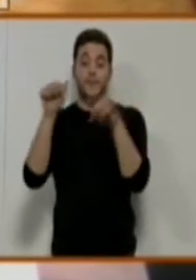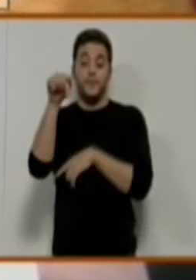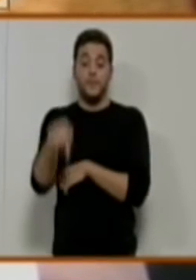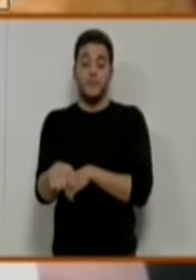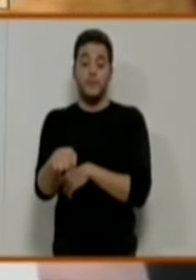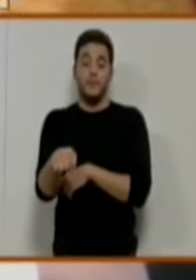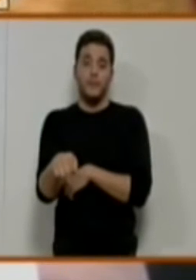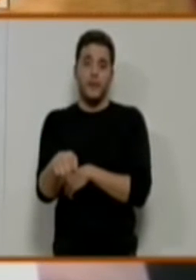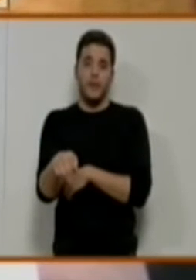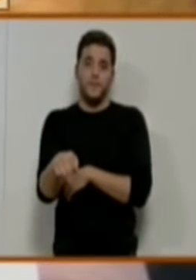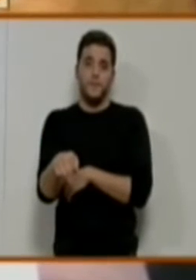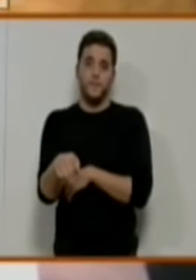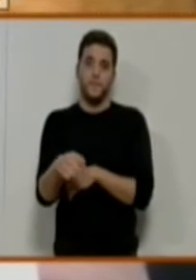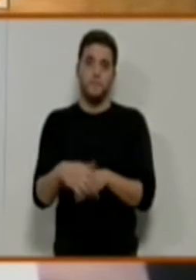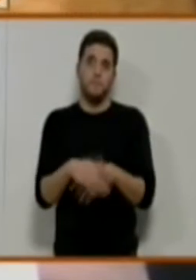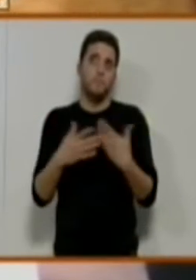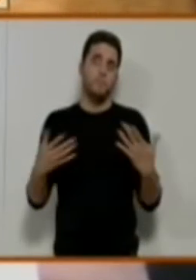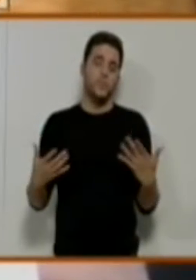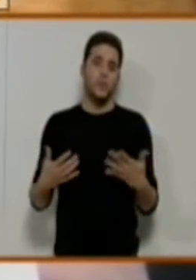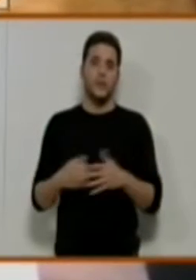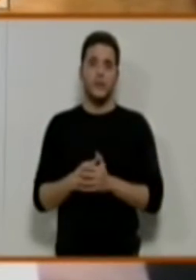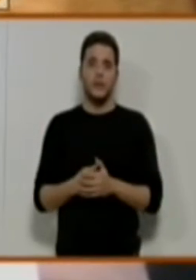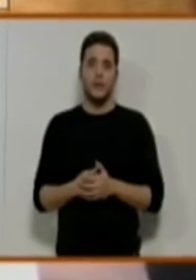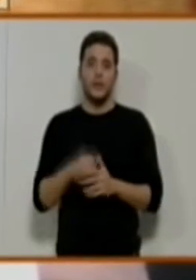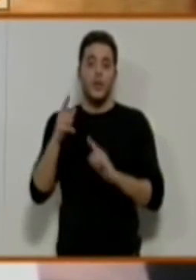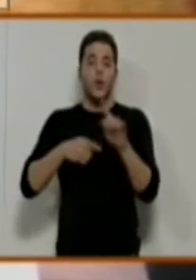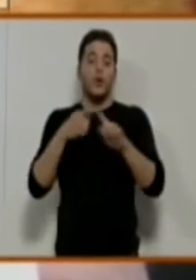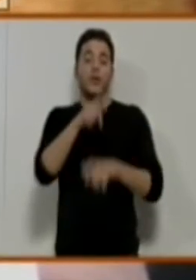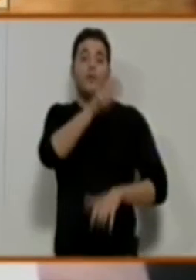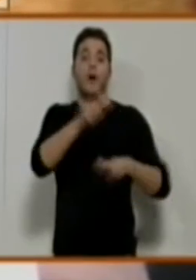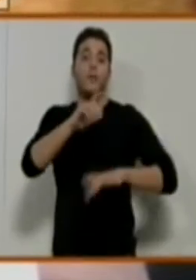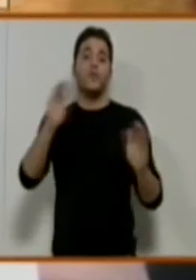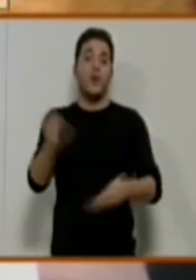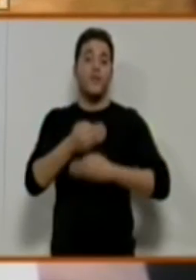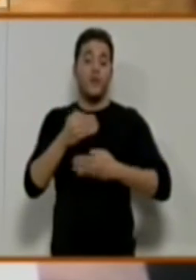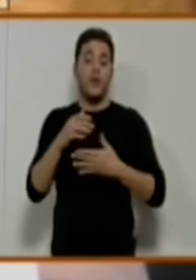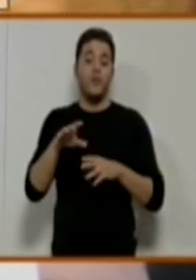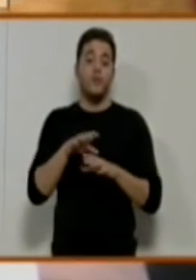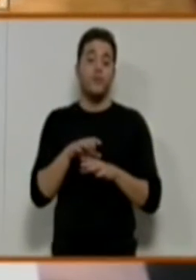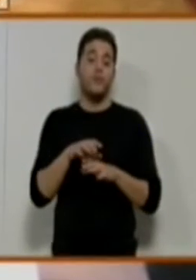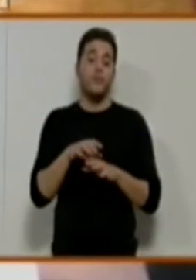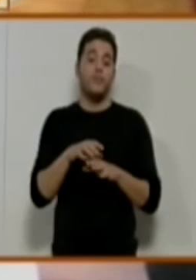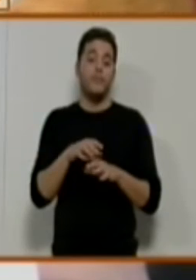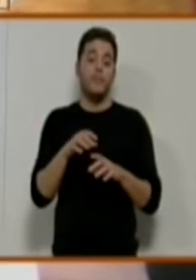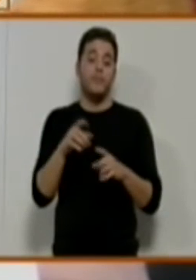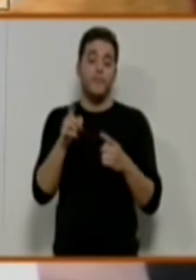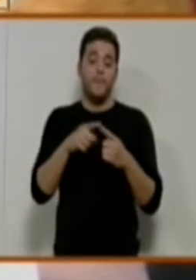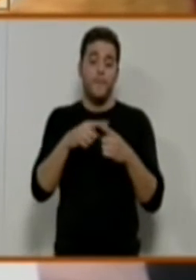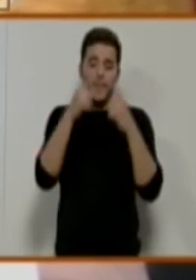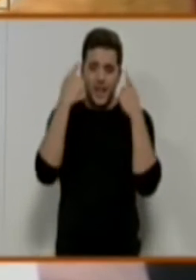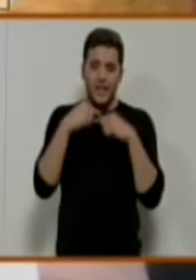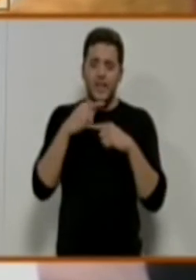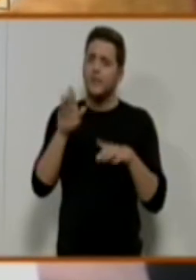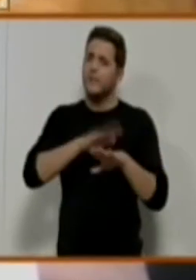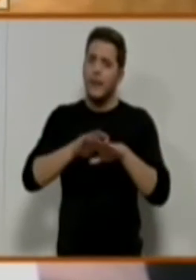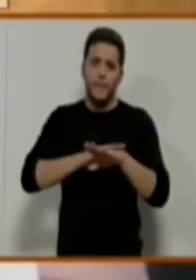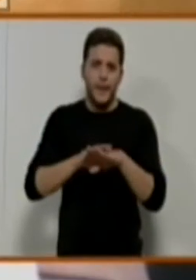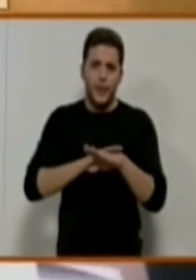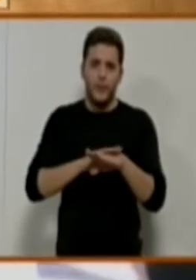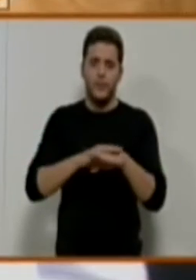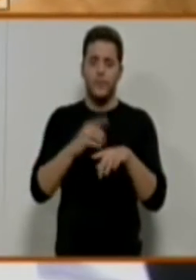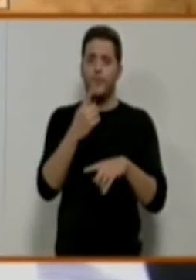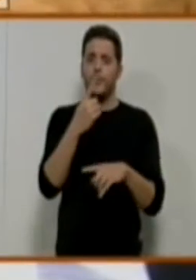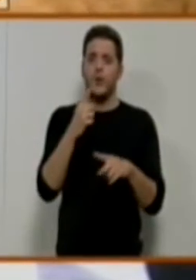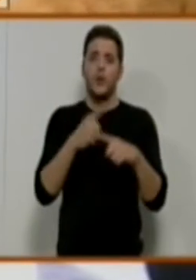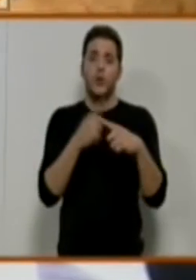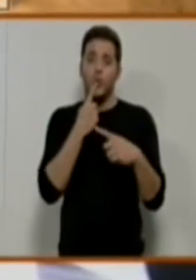acoger a refugiados han sido Cáritas, perdón, Cruz Roja, Cepaín,